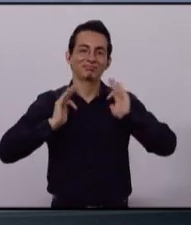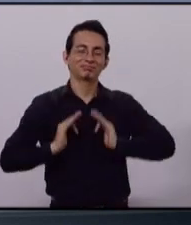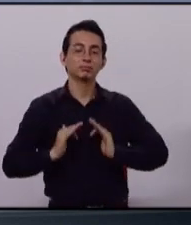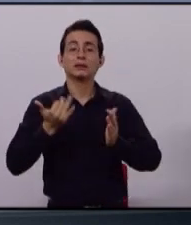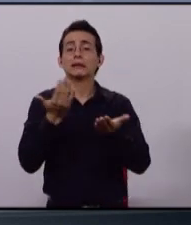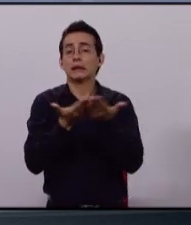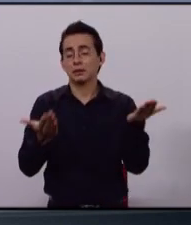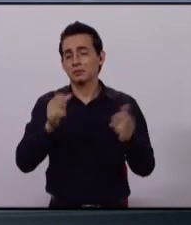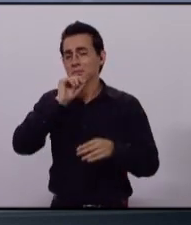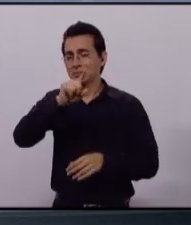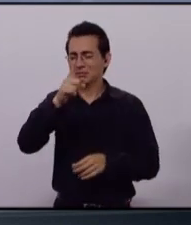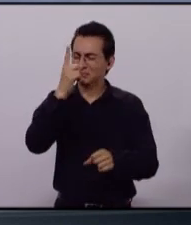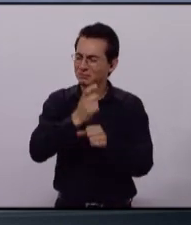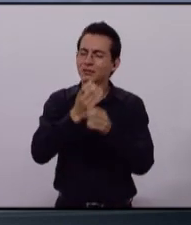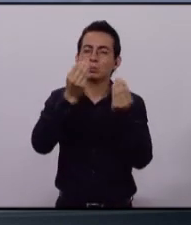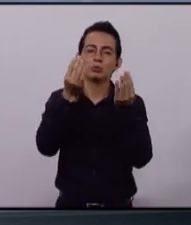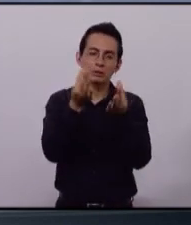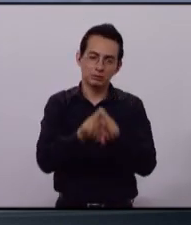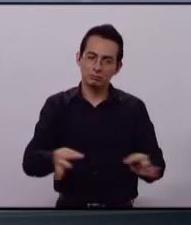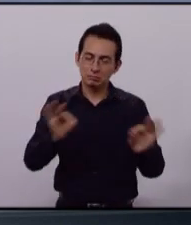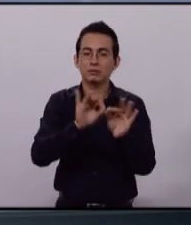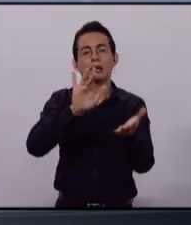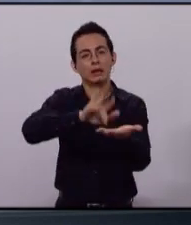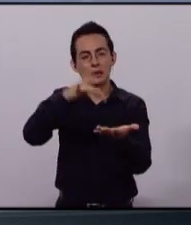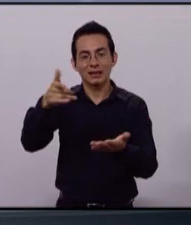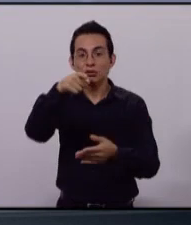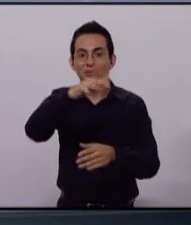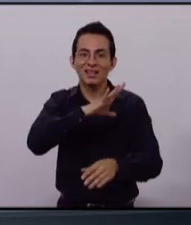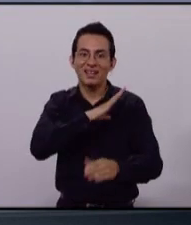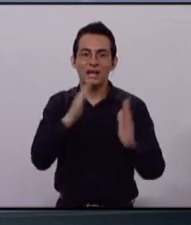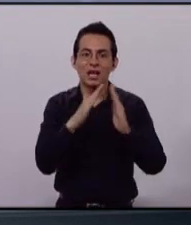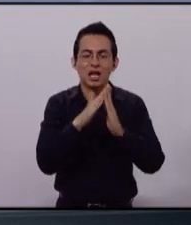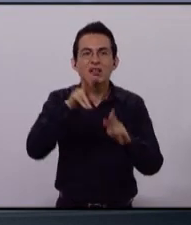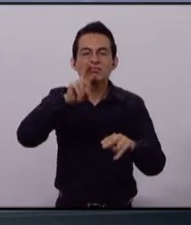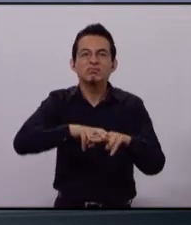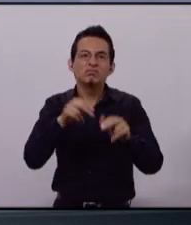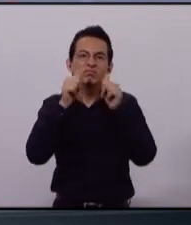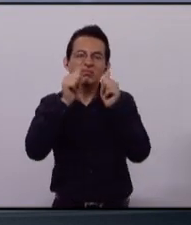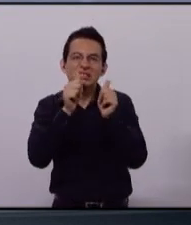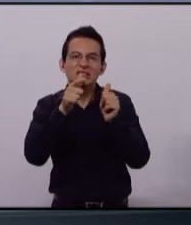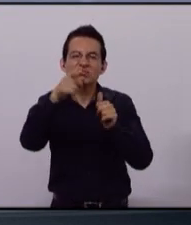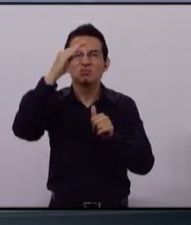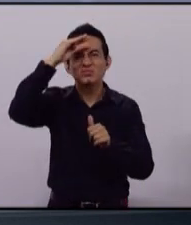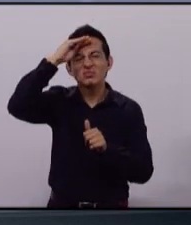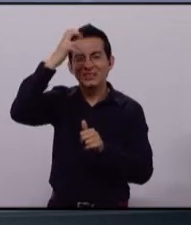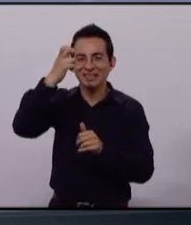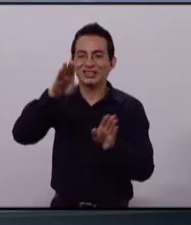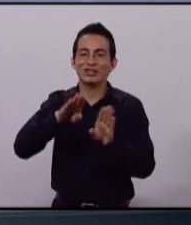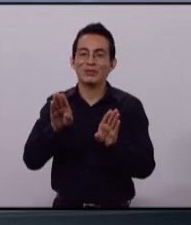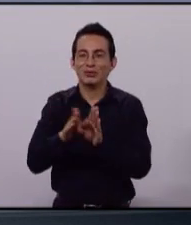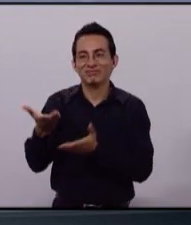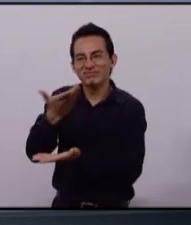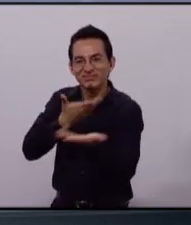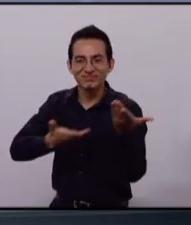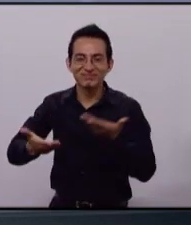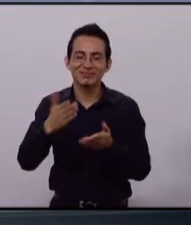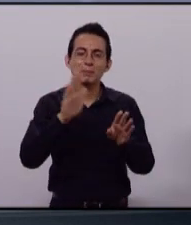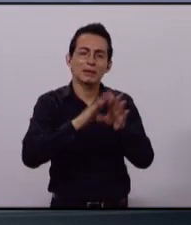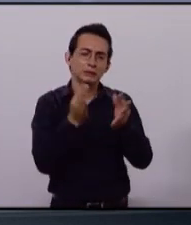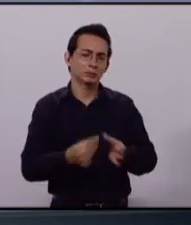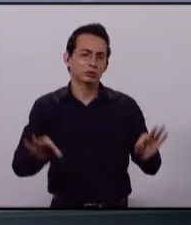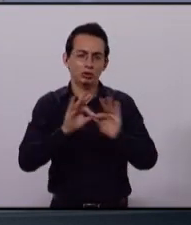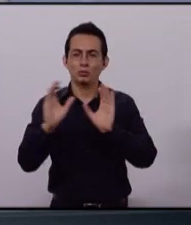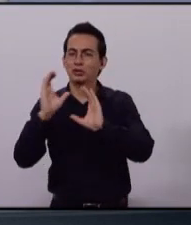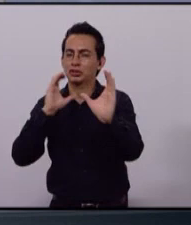principalmente muchas gracias a usted que desde su casa participó y atendió este ejercicio de la democracia en